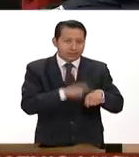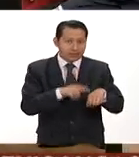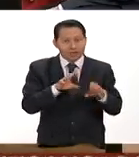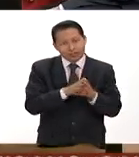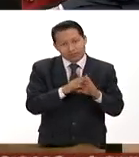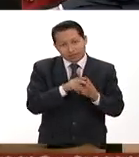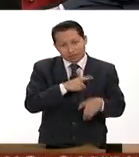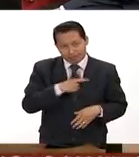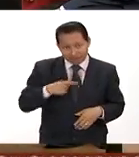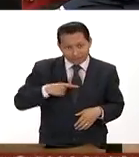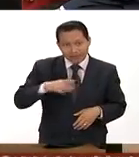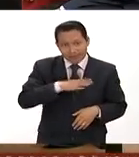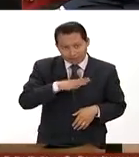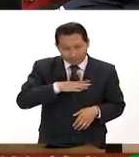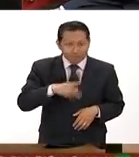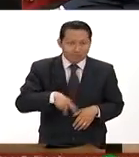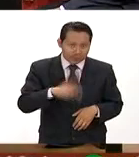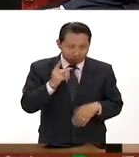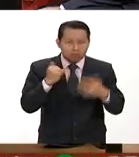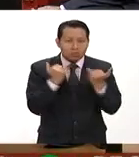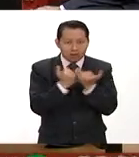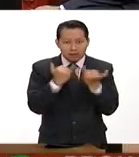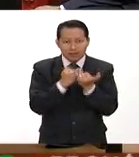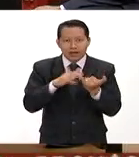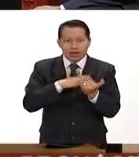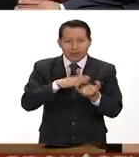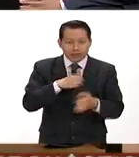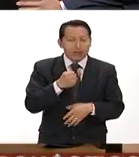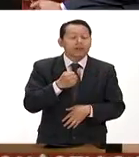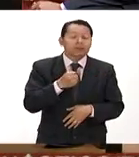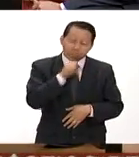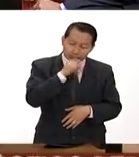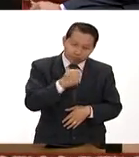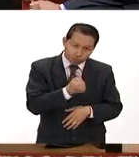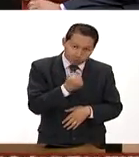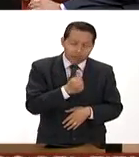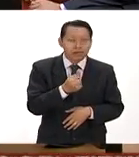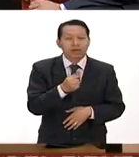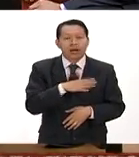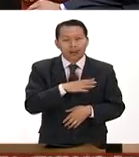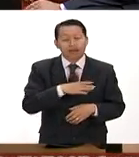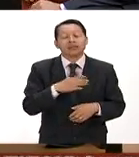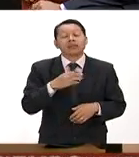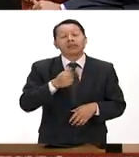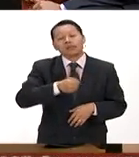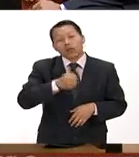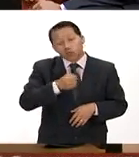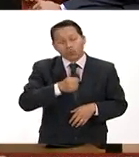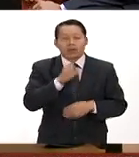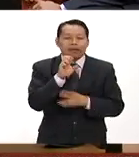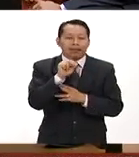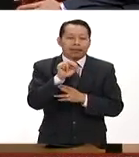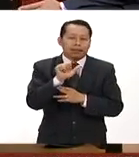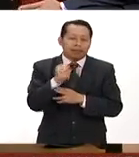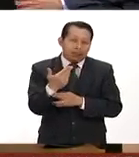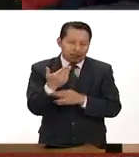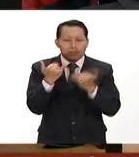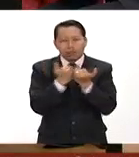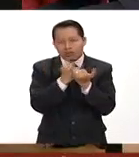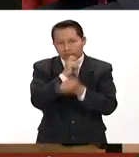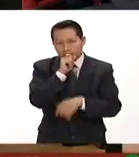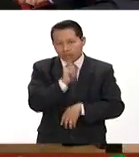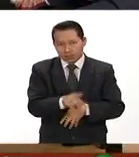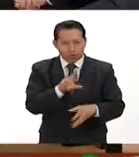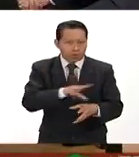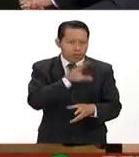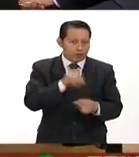que existir pero bueno pues toda la suerte éxito un saludo a toda la escuela nacional de antropología historia y pues ahí están